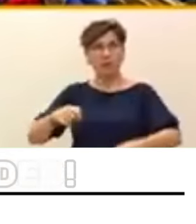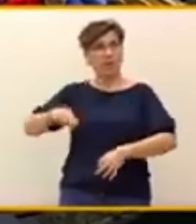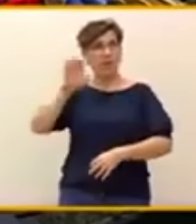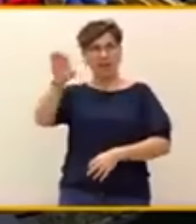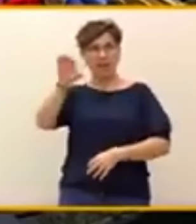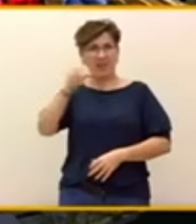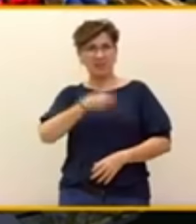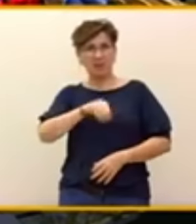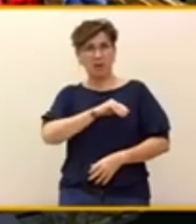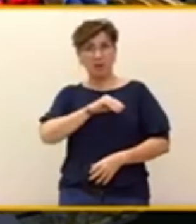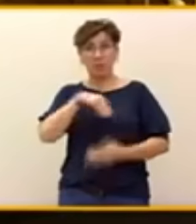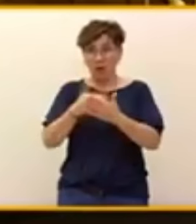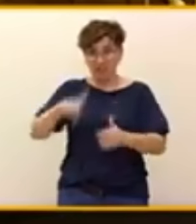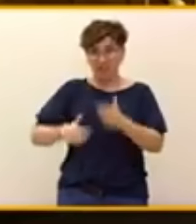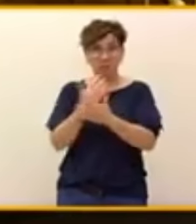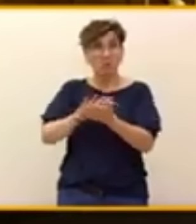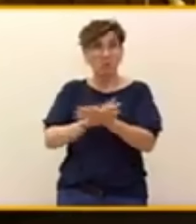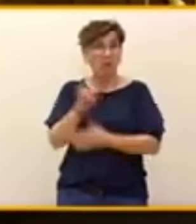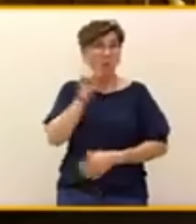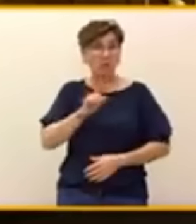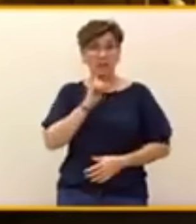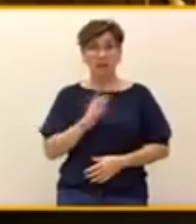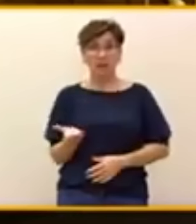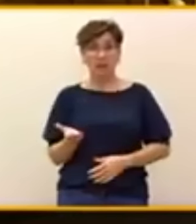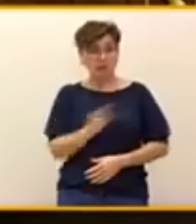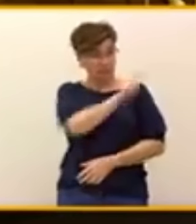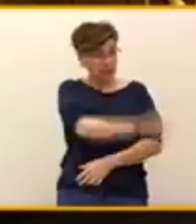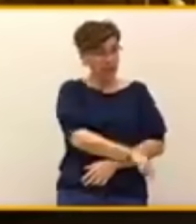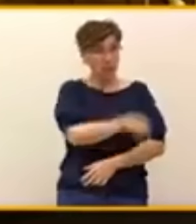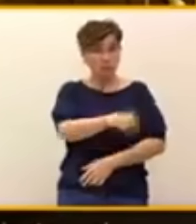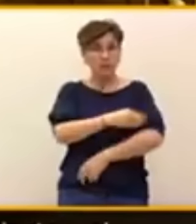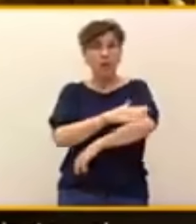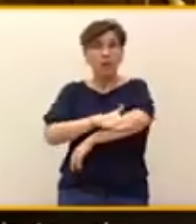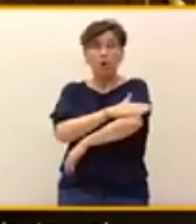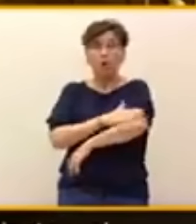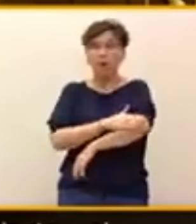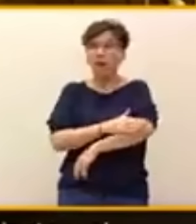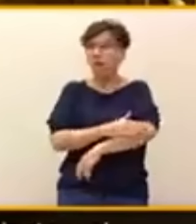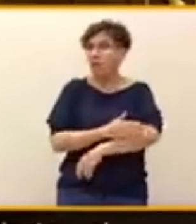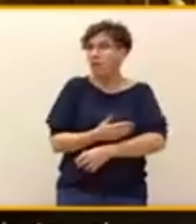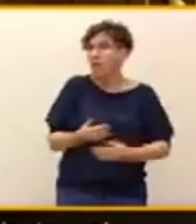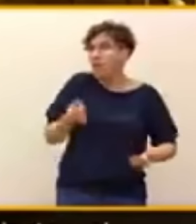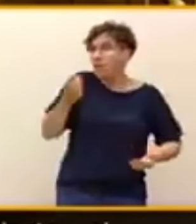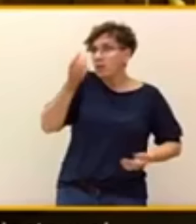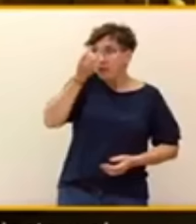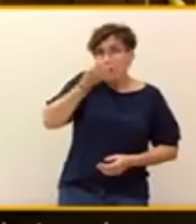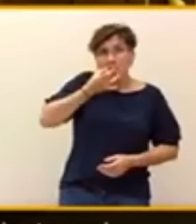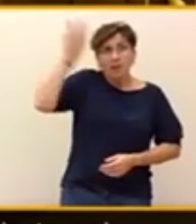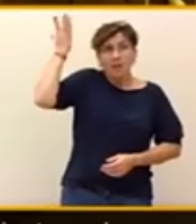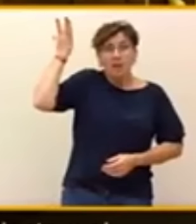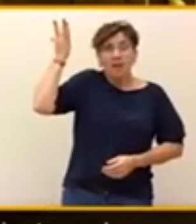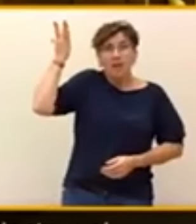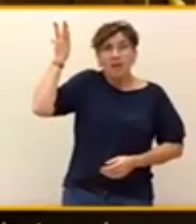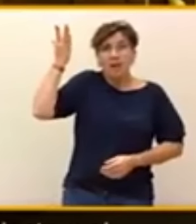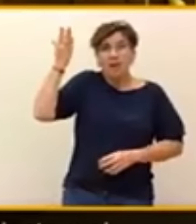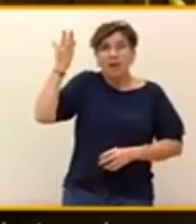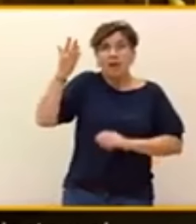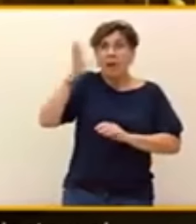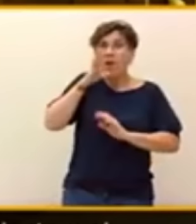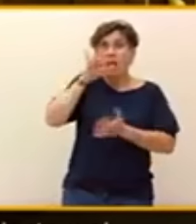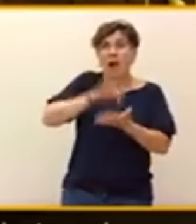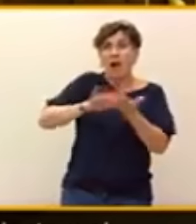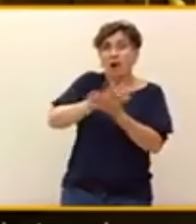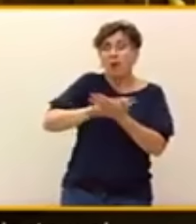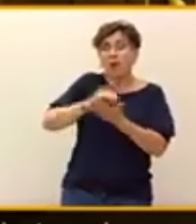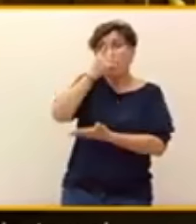presidente y el Gobierno no se le ocurre, me diojor y brillante idea, que hablar de un plan vergonzosamente denominado de